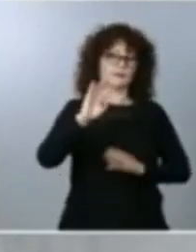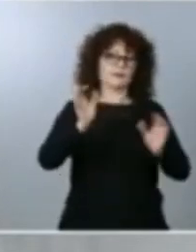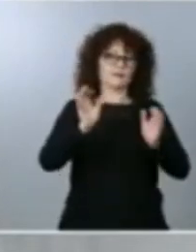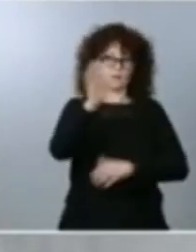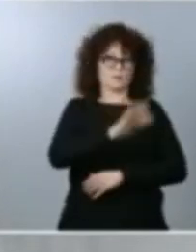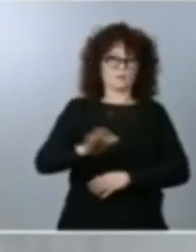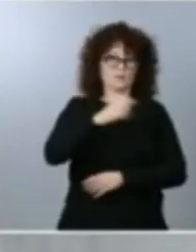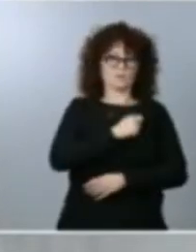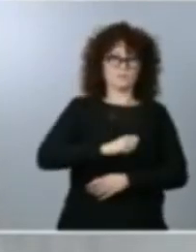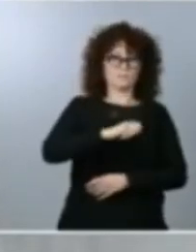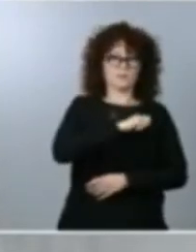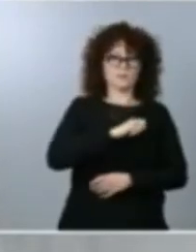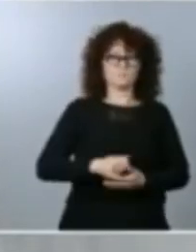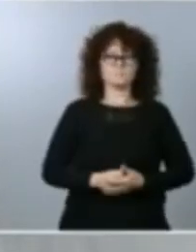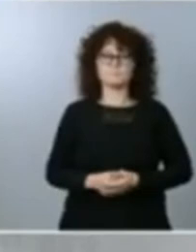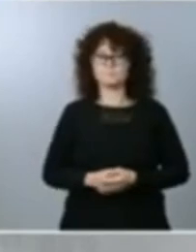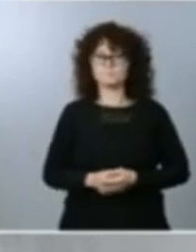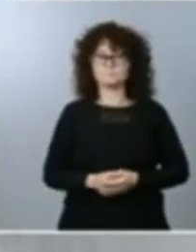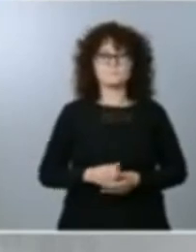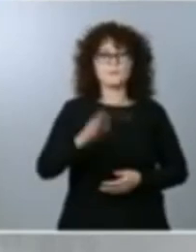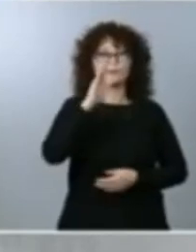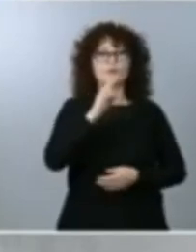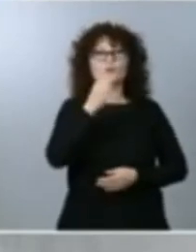sí hola buenas tardes presidente